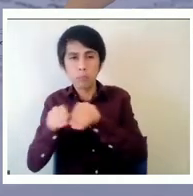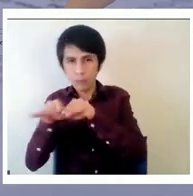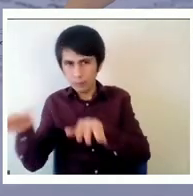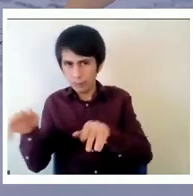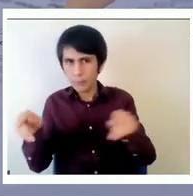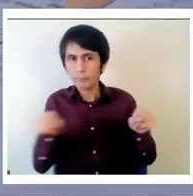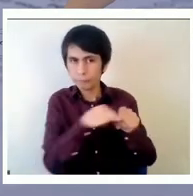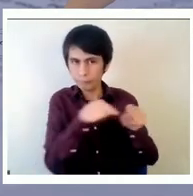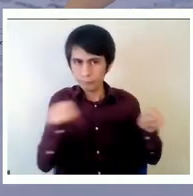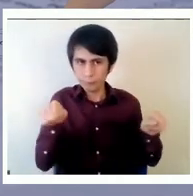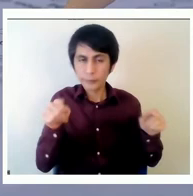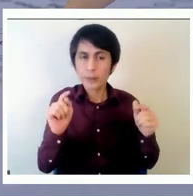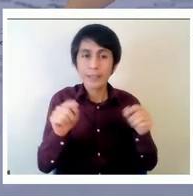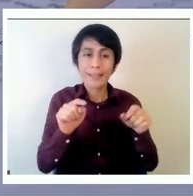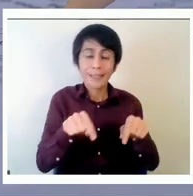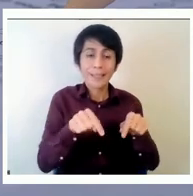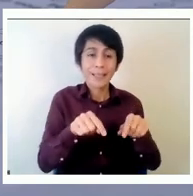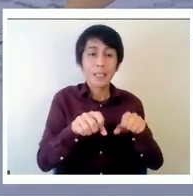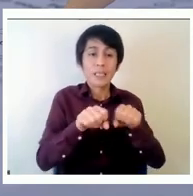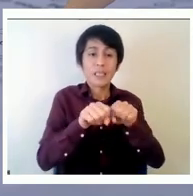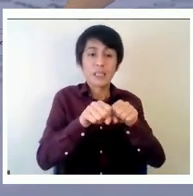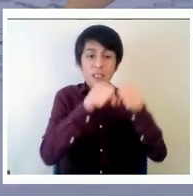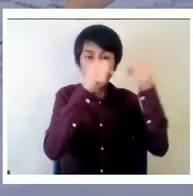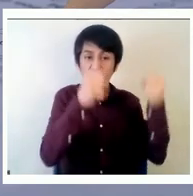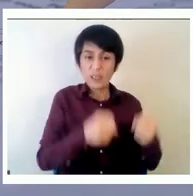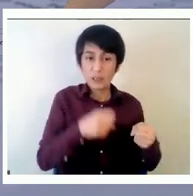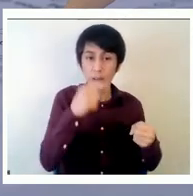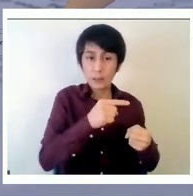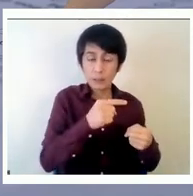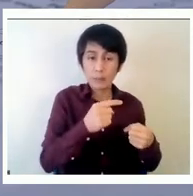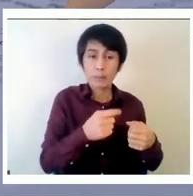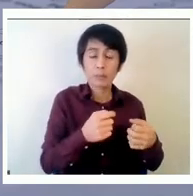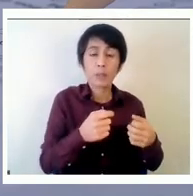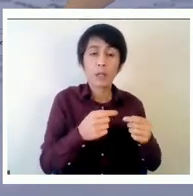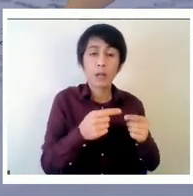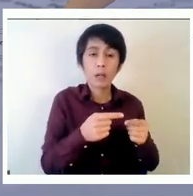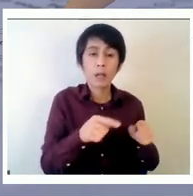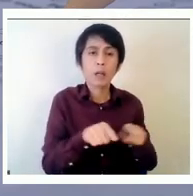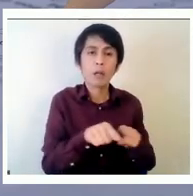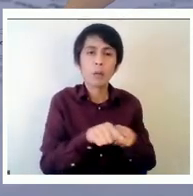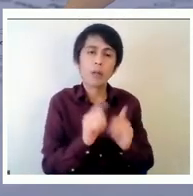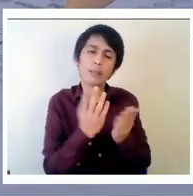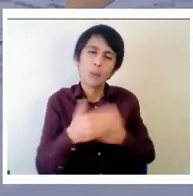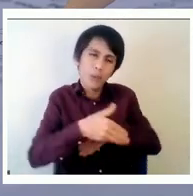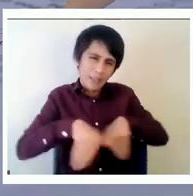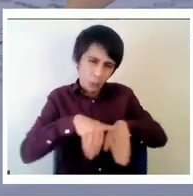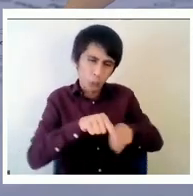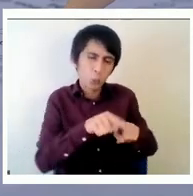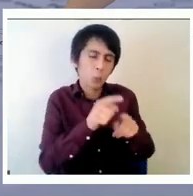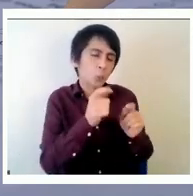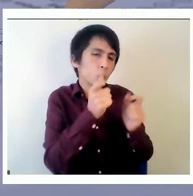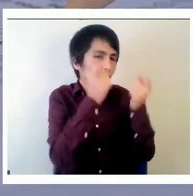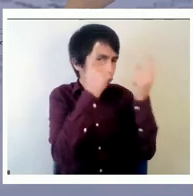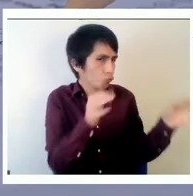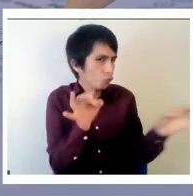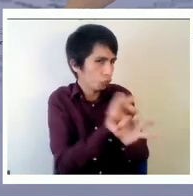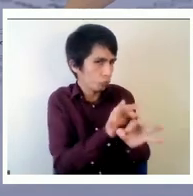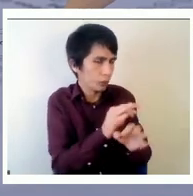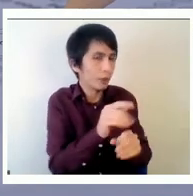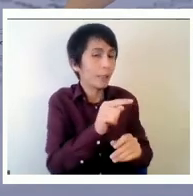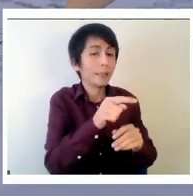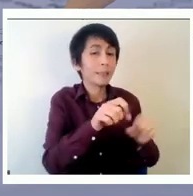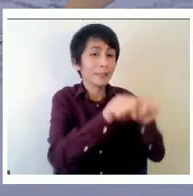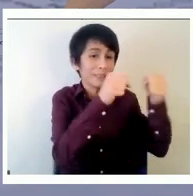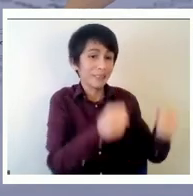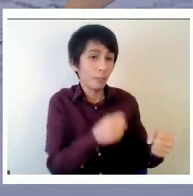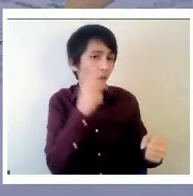neutro posible y sacar mi interpretación de la mesa el sistema mostró variación mostró